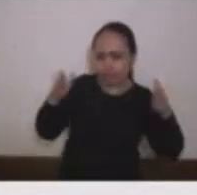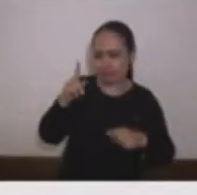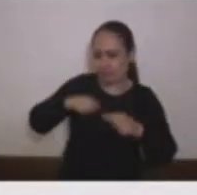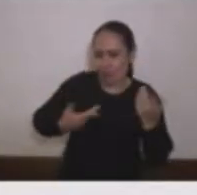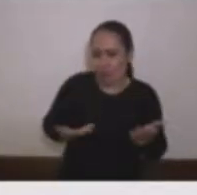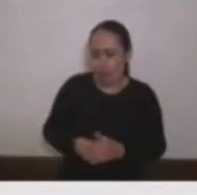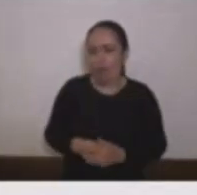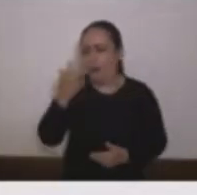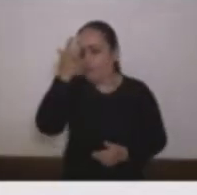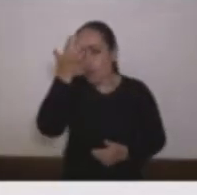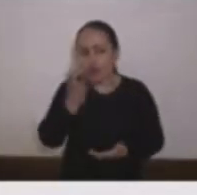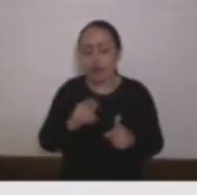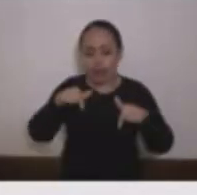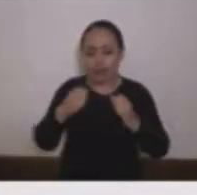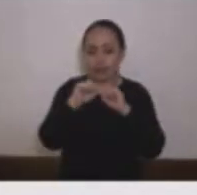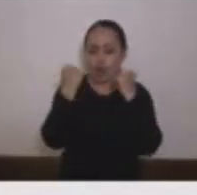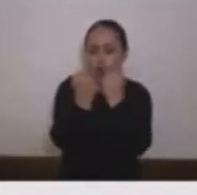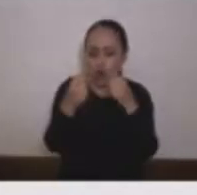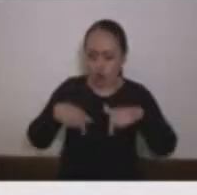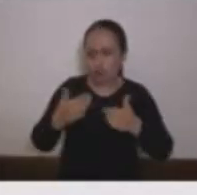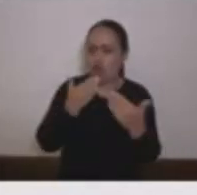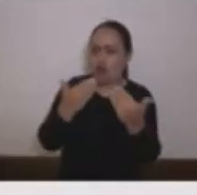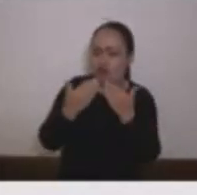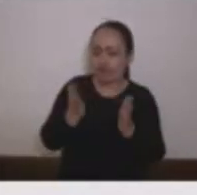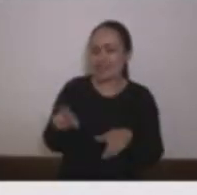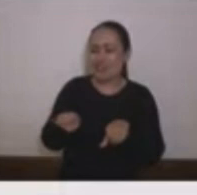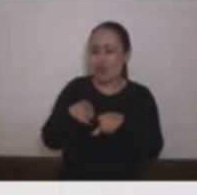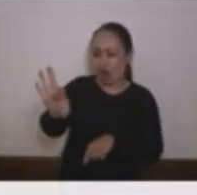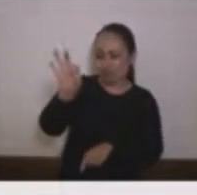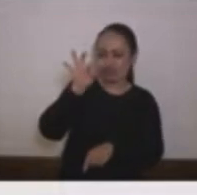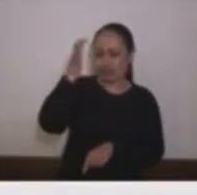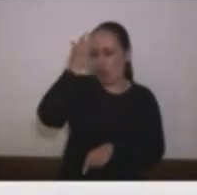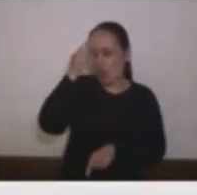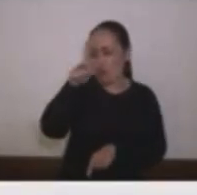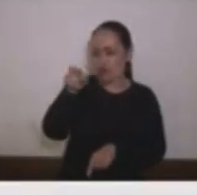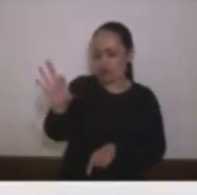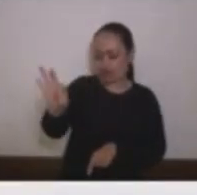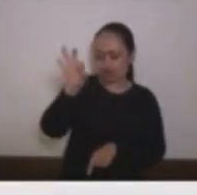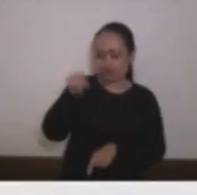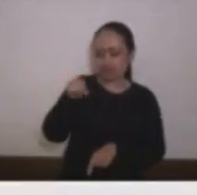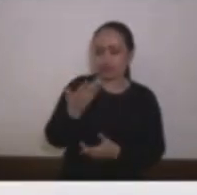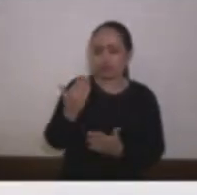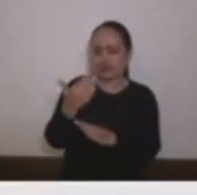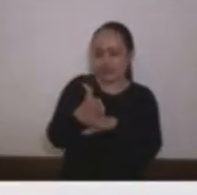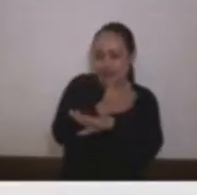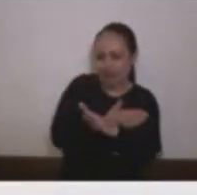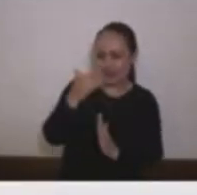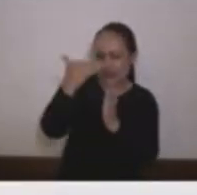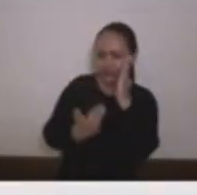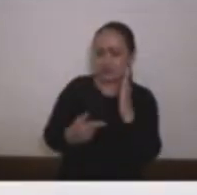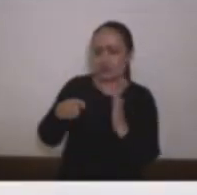por qué razón debería el Consejo de Medellín confiar el control de la gestión fiscal de nuestro municipio a una persona que según la Auditoría General prefirió esa